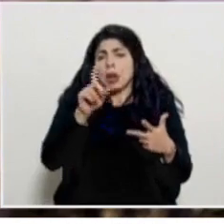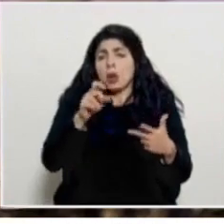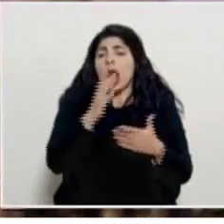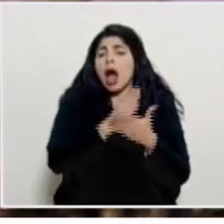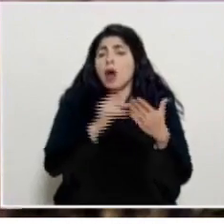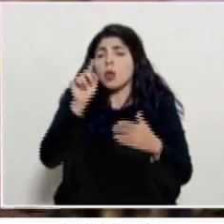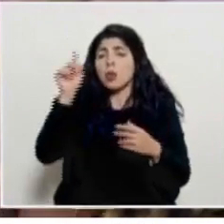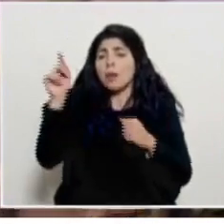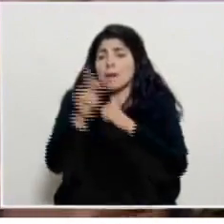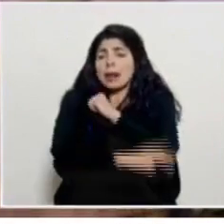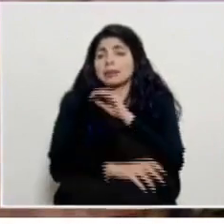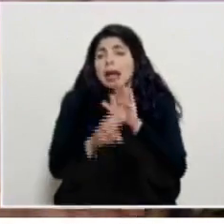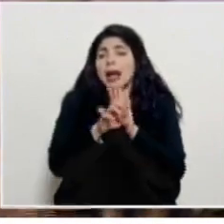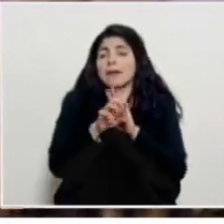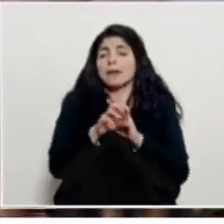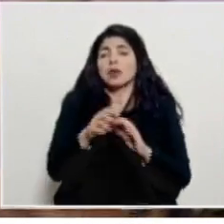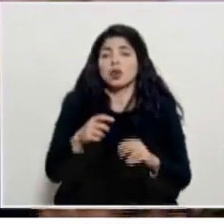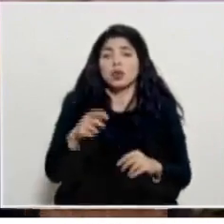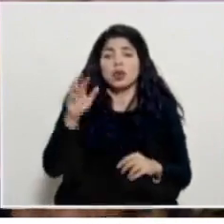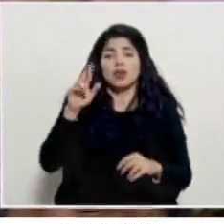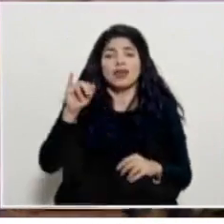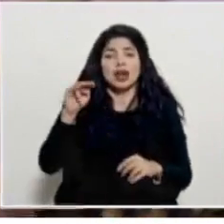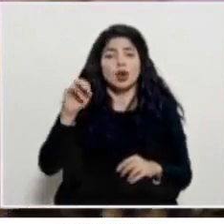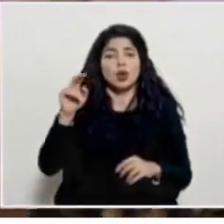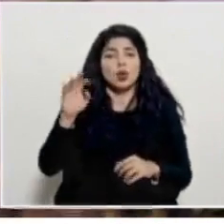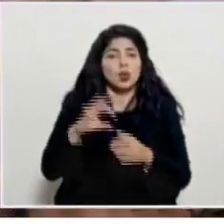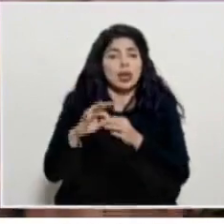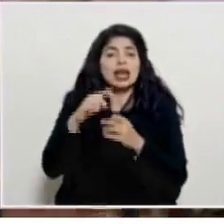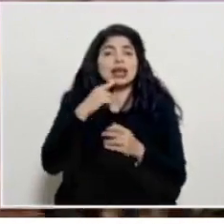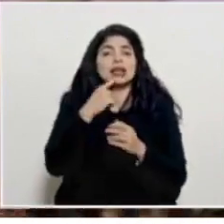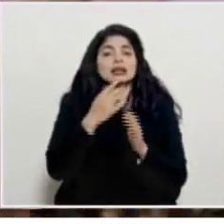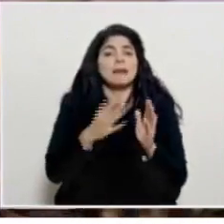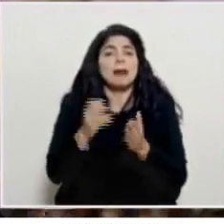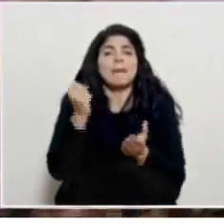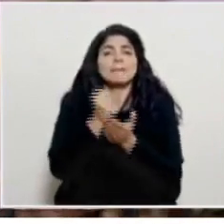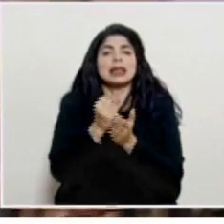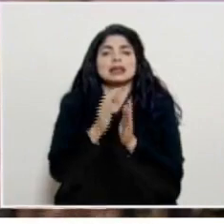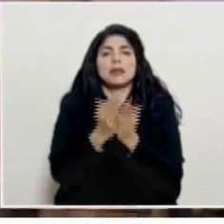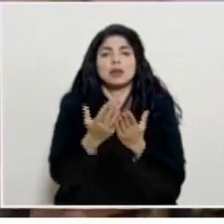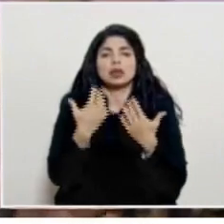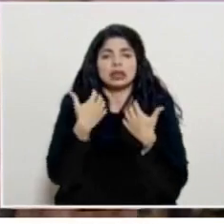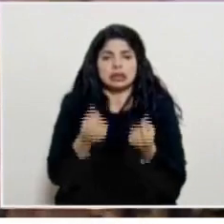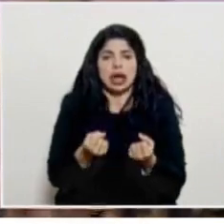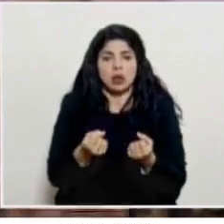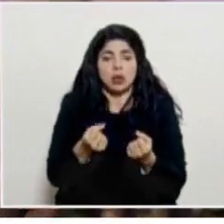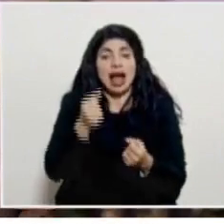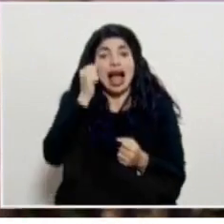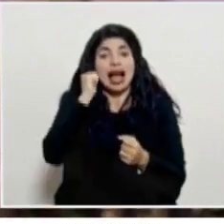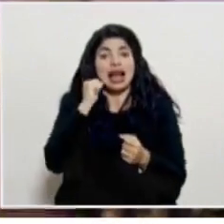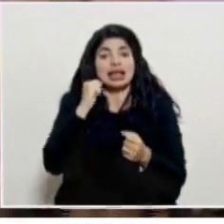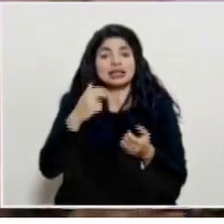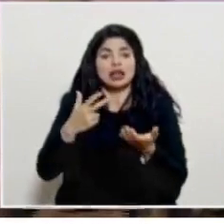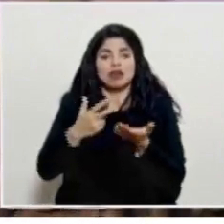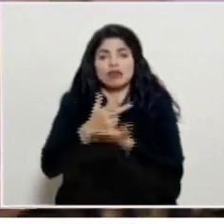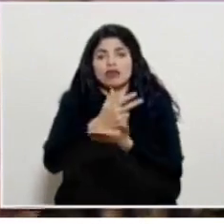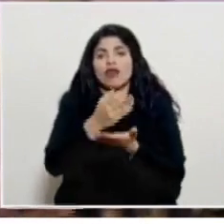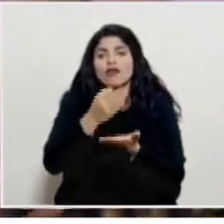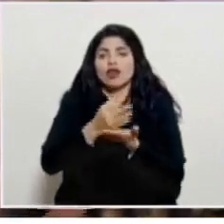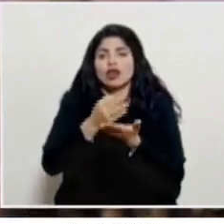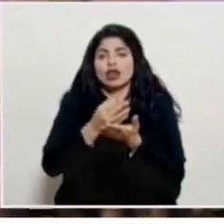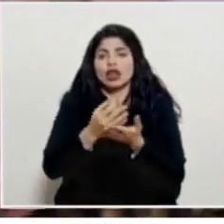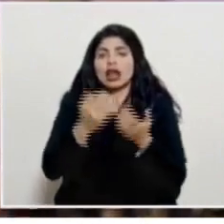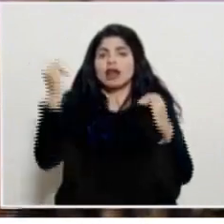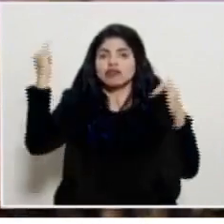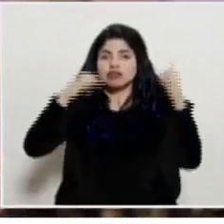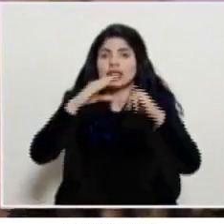algunos países por ejemplo Reino Unido ya están hablando de un pasaporte sanitario ayer se abrieron las fronteras terrestres ya las fronteras aéreas están